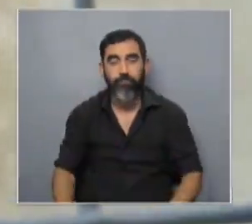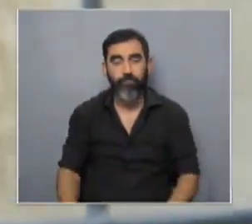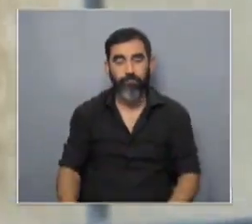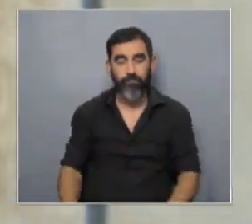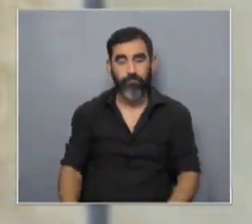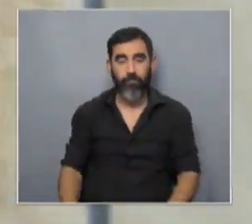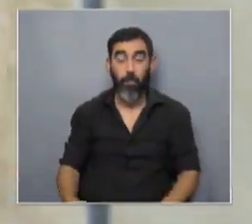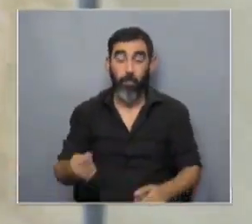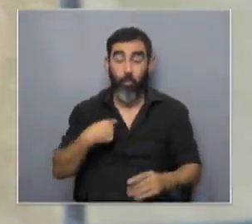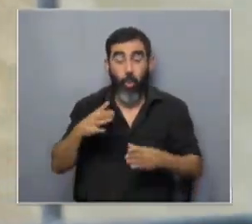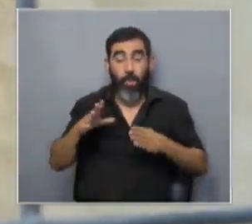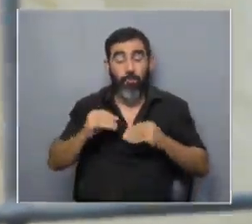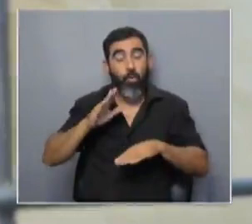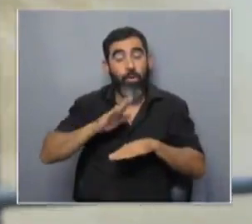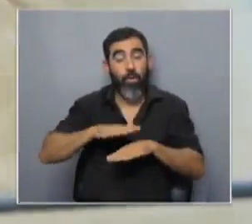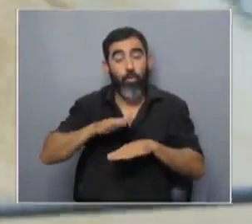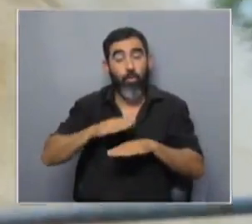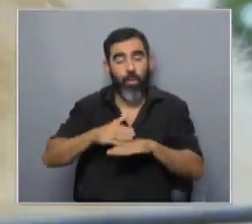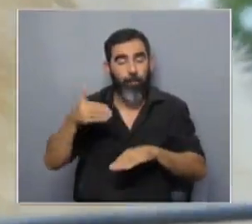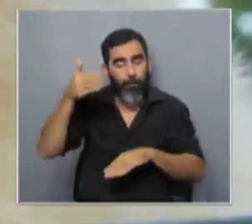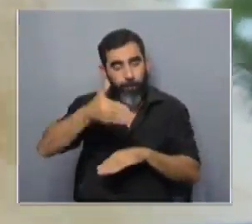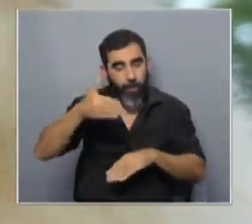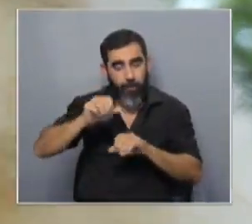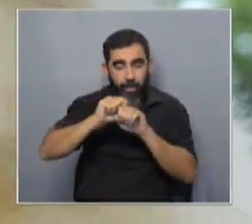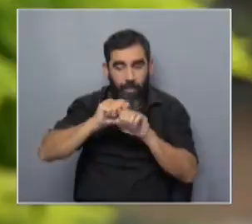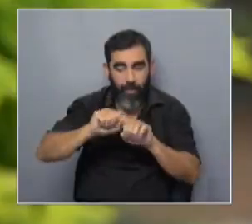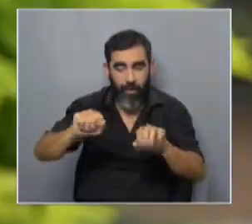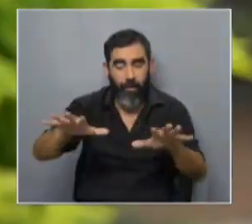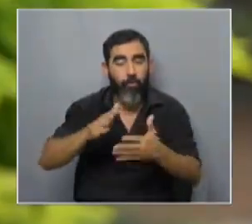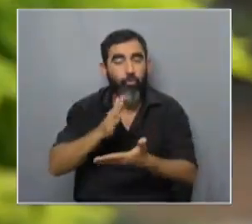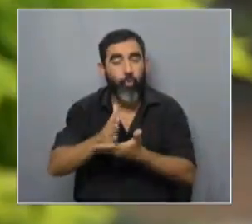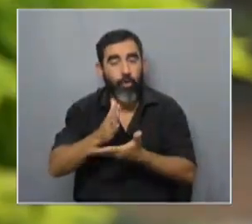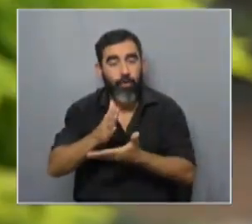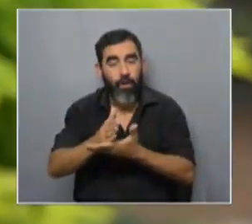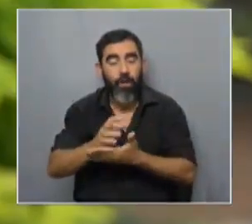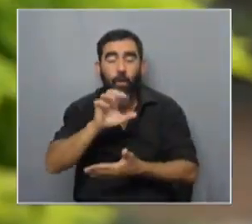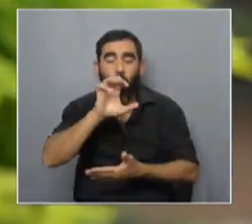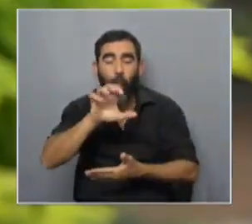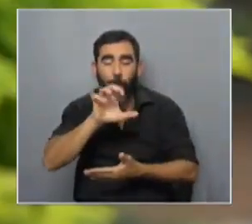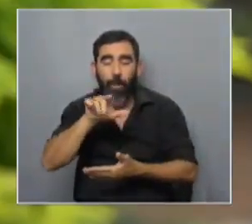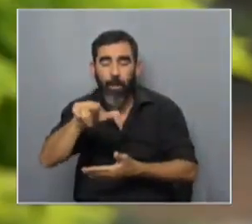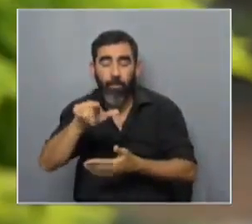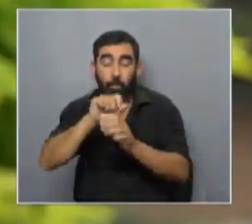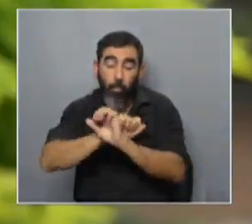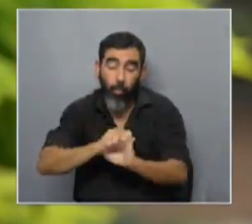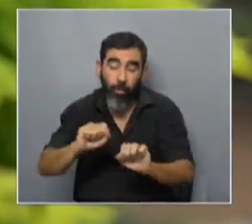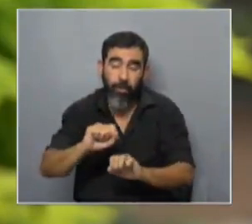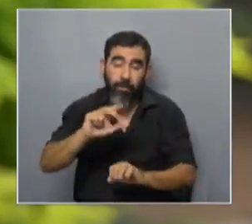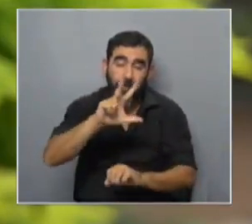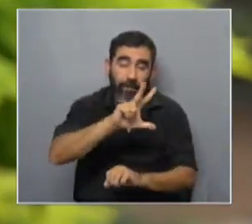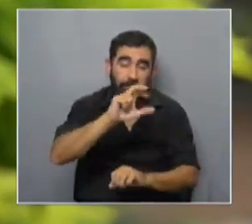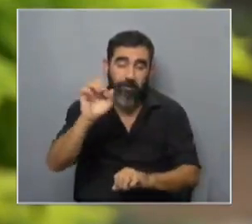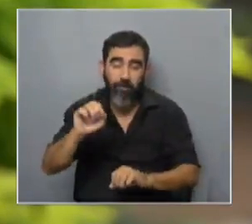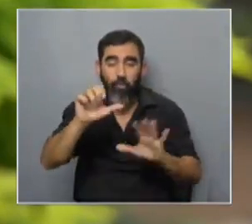asumiendo la responsabilidad después de participar de esa red solidaria un perro pastor puede estar entre 300